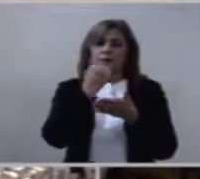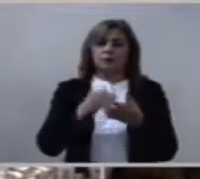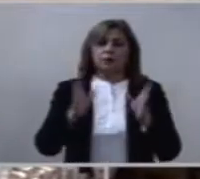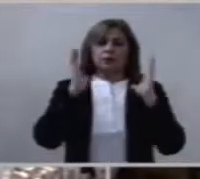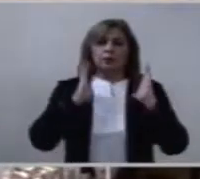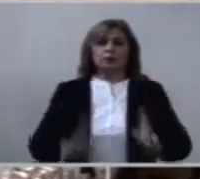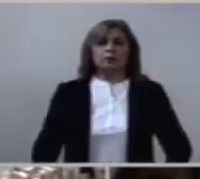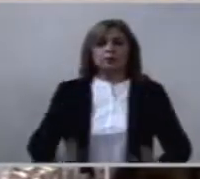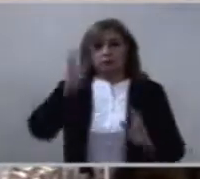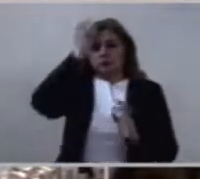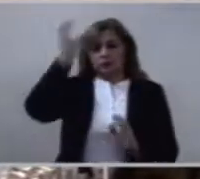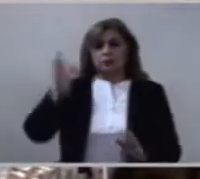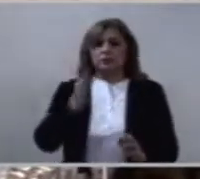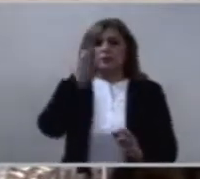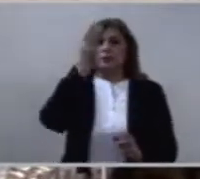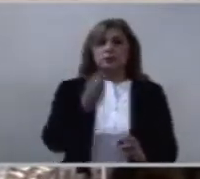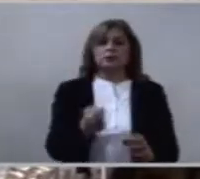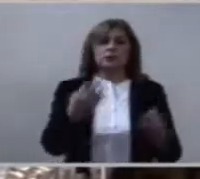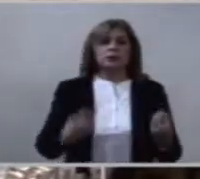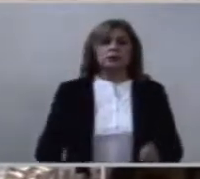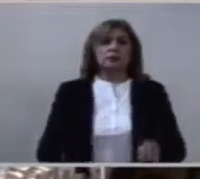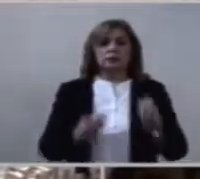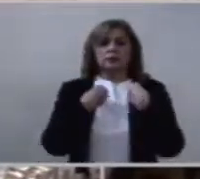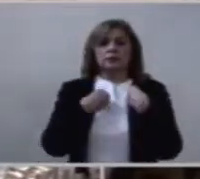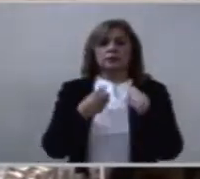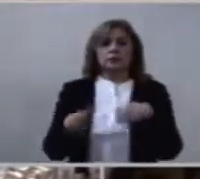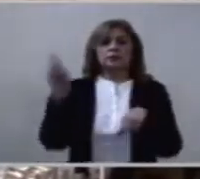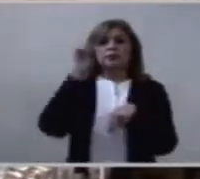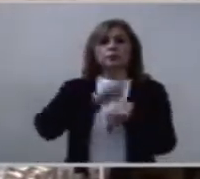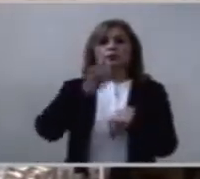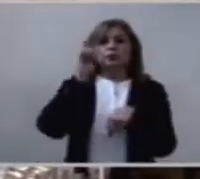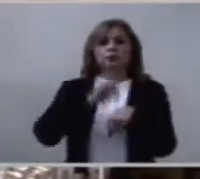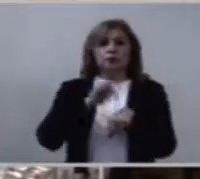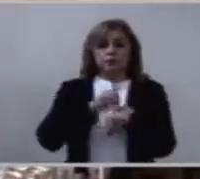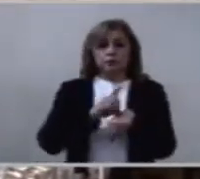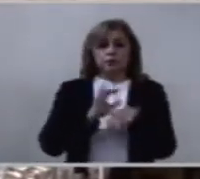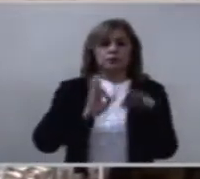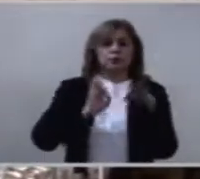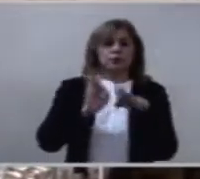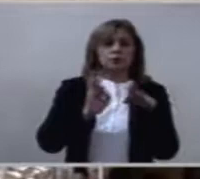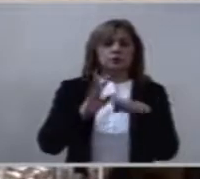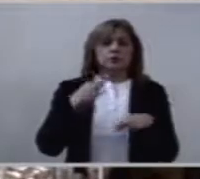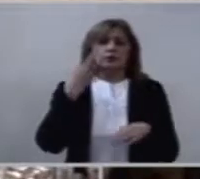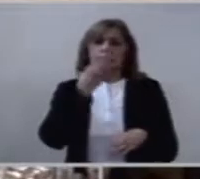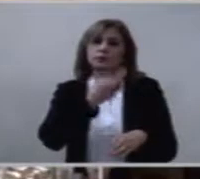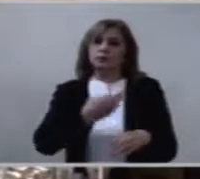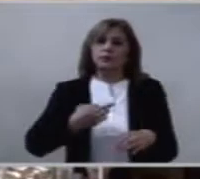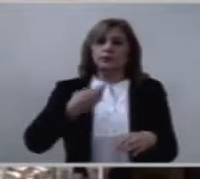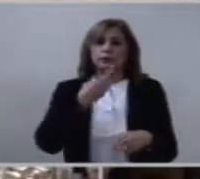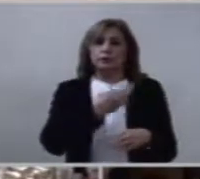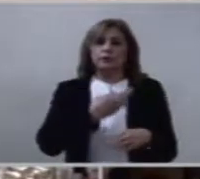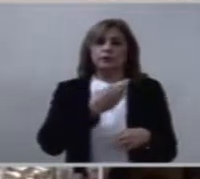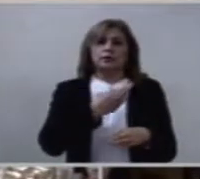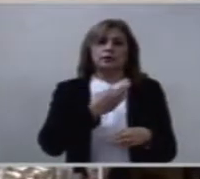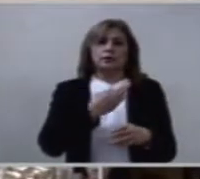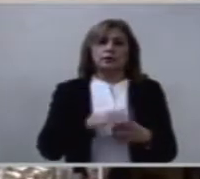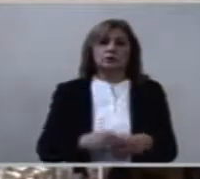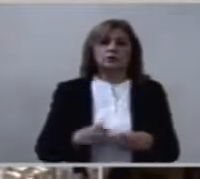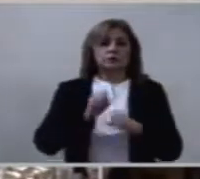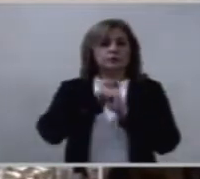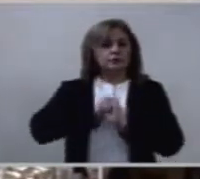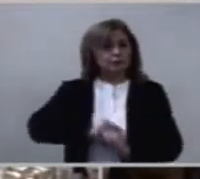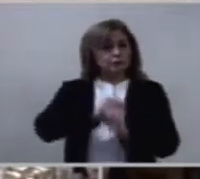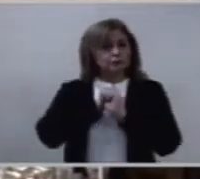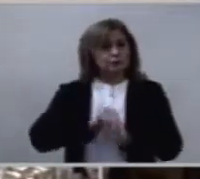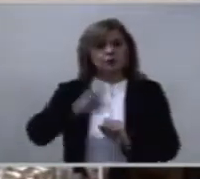Confórmate con vivir cada jornada con intensidad. No sufras